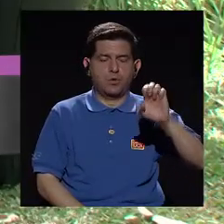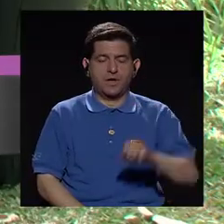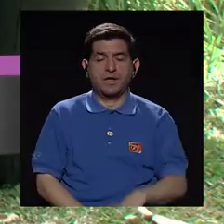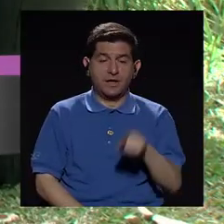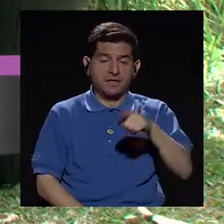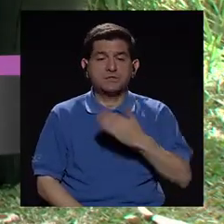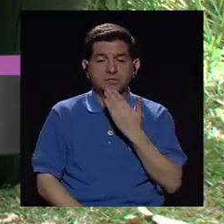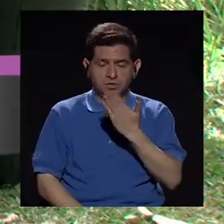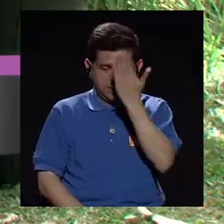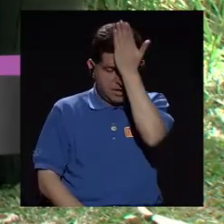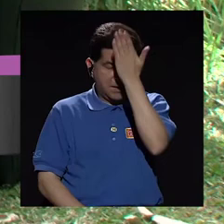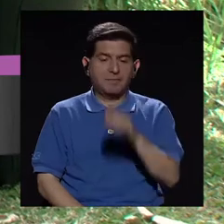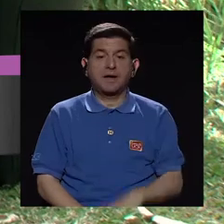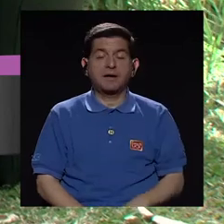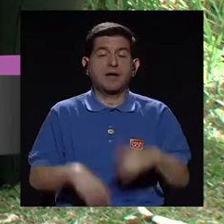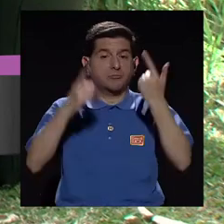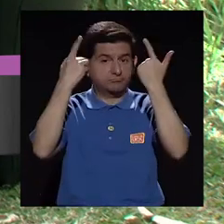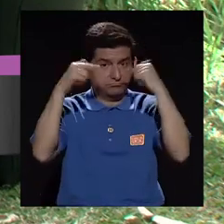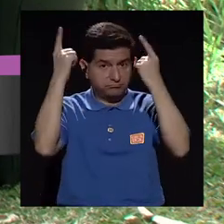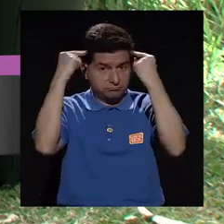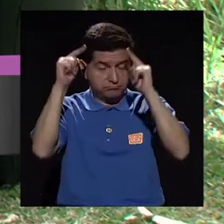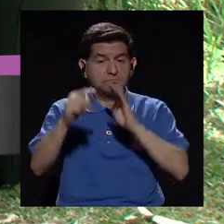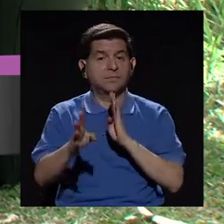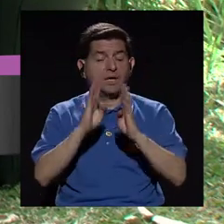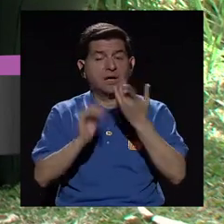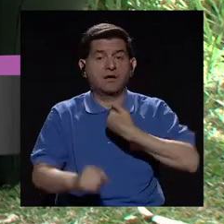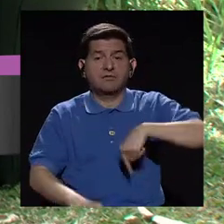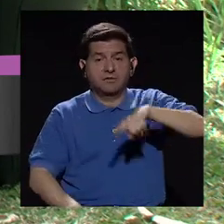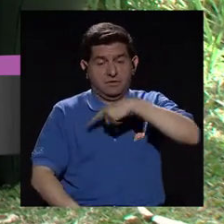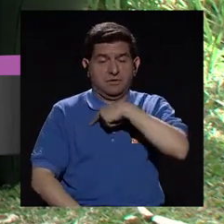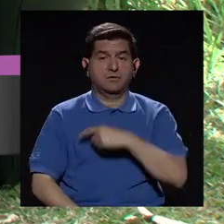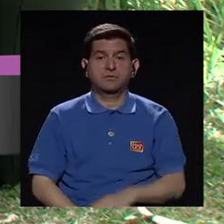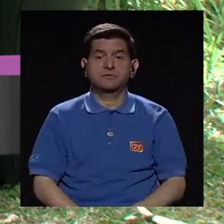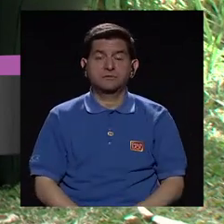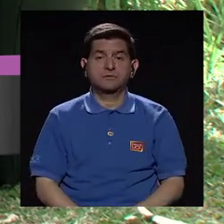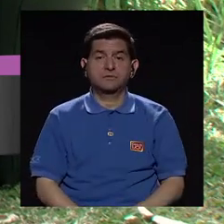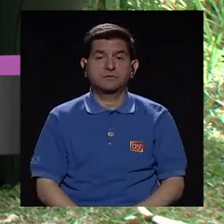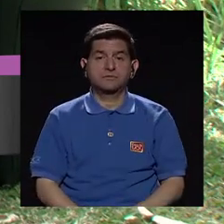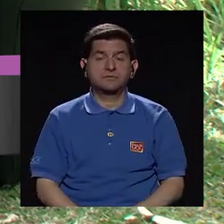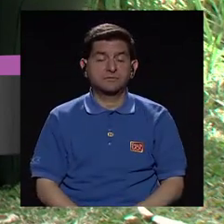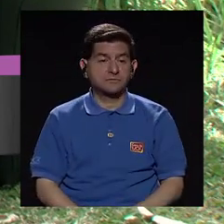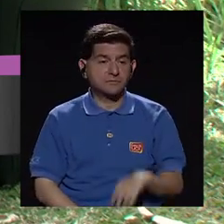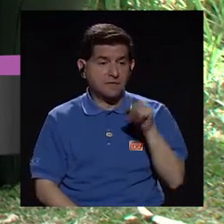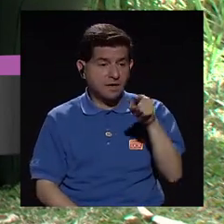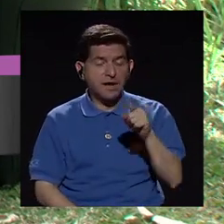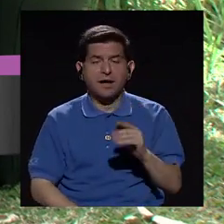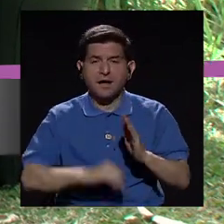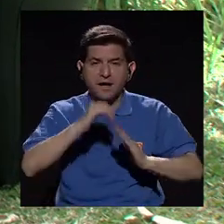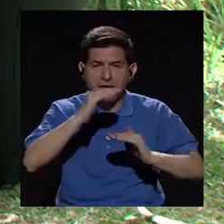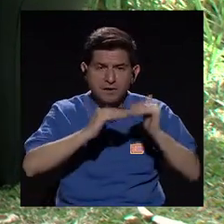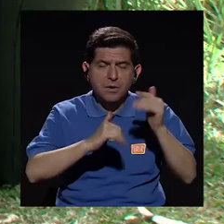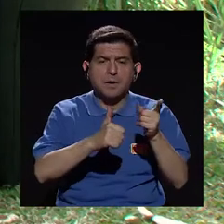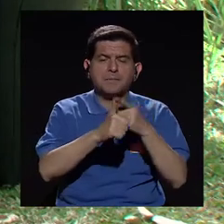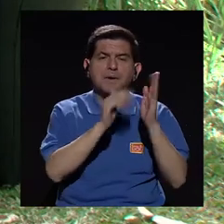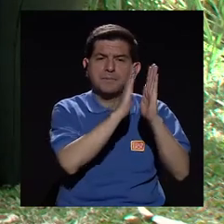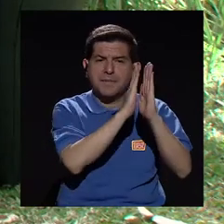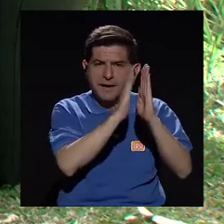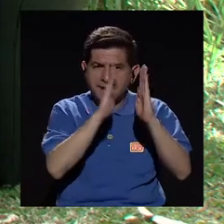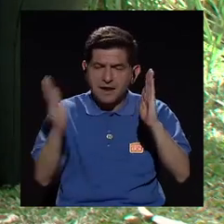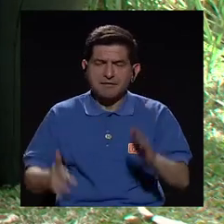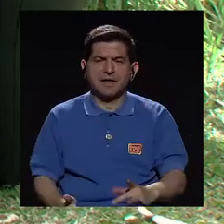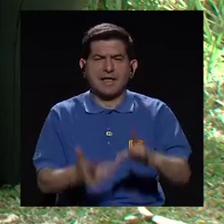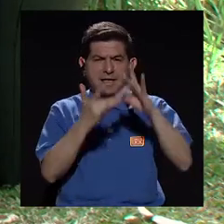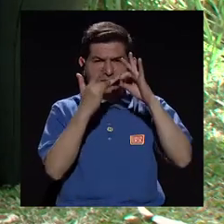ese es uno de los grandes logros, porque estamos hablando de la edificación de la primera